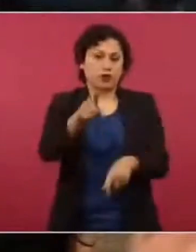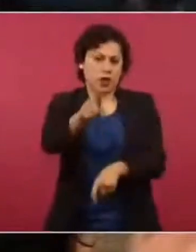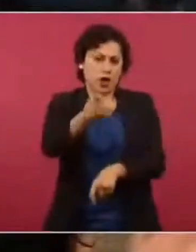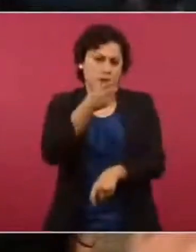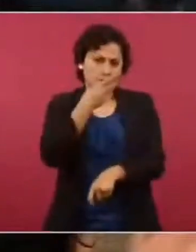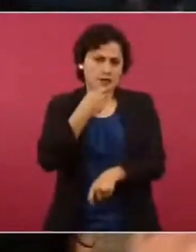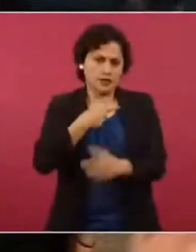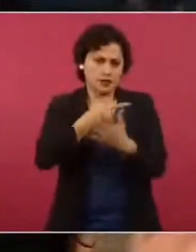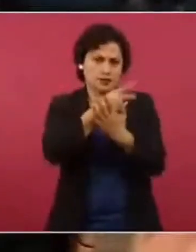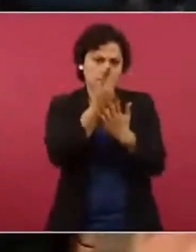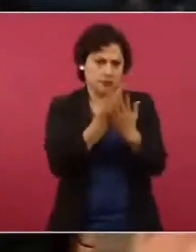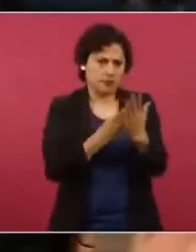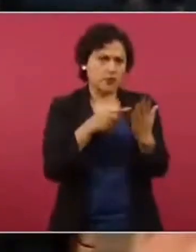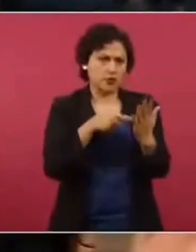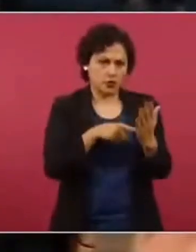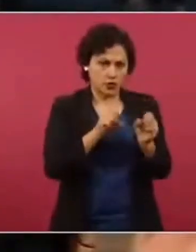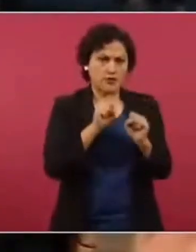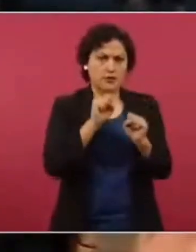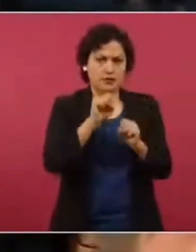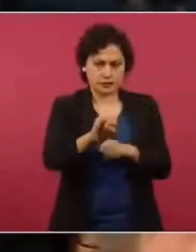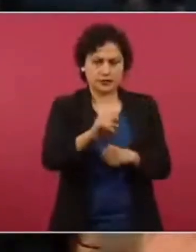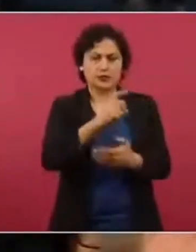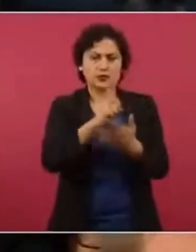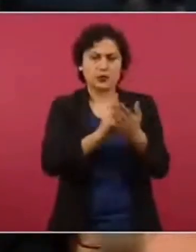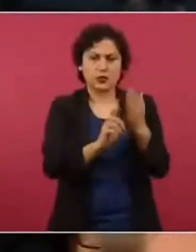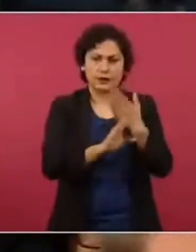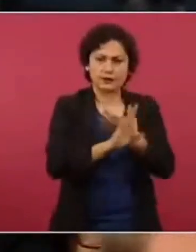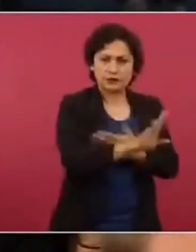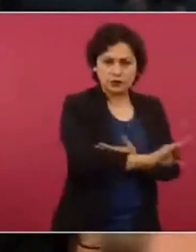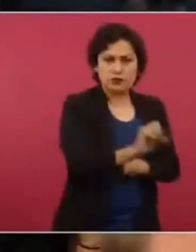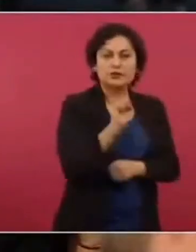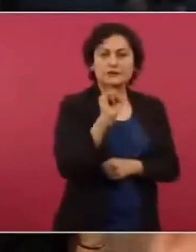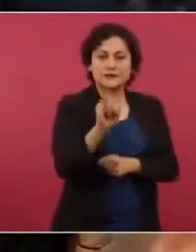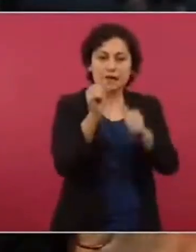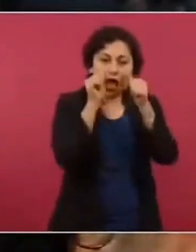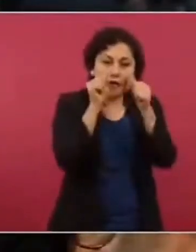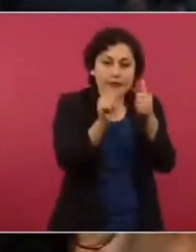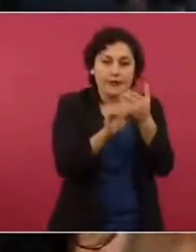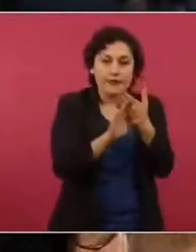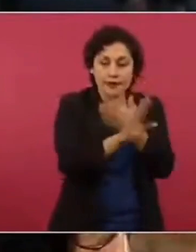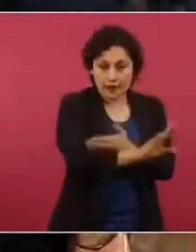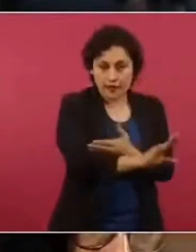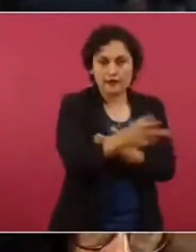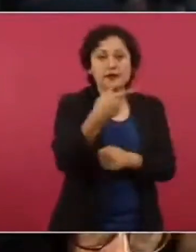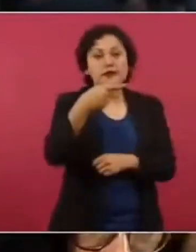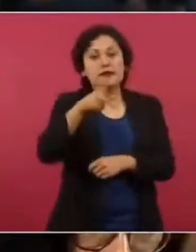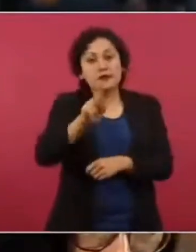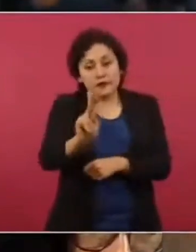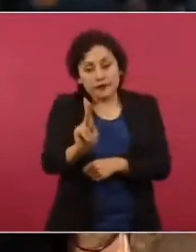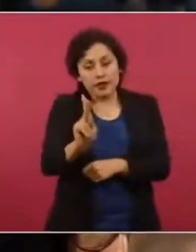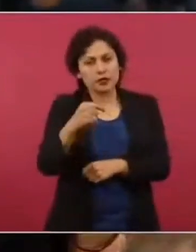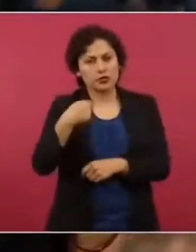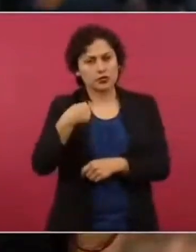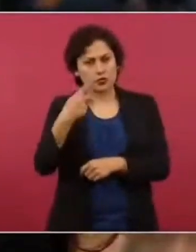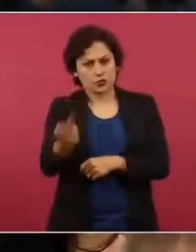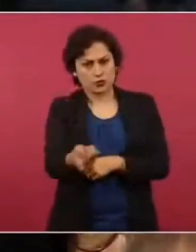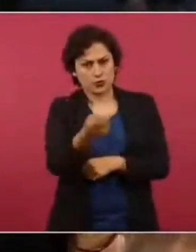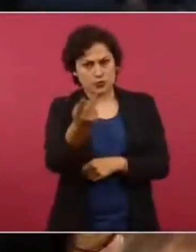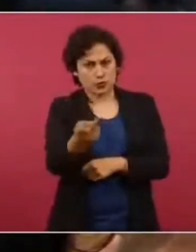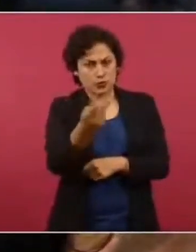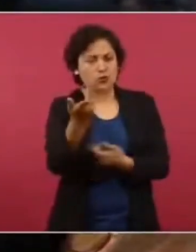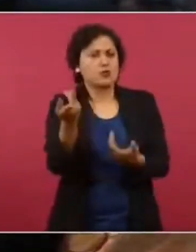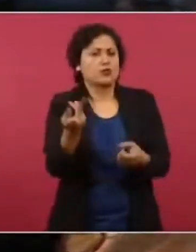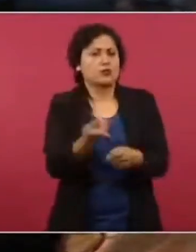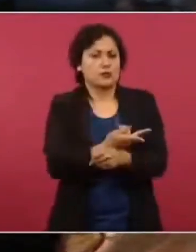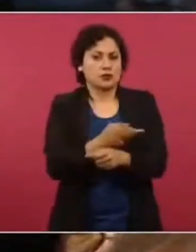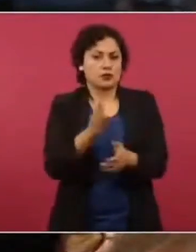ustedes tienen sobre la drogadicción, sobre la prevención, pero si ustedes ya están pensando, porque sí se necesita un psicólogo tanto en la